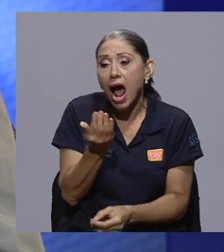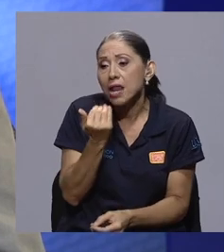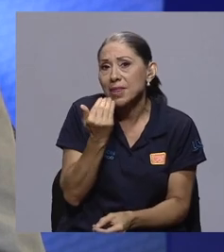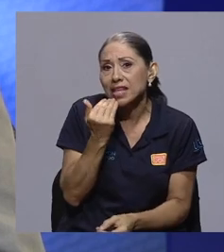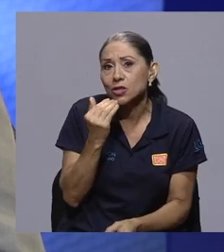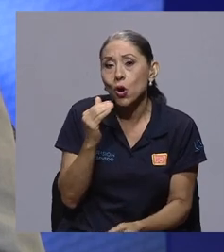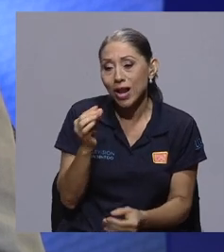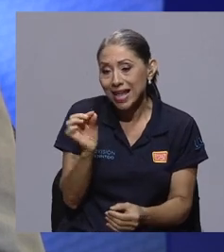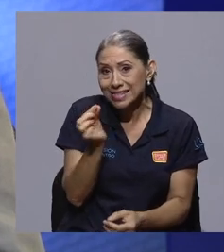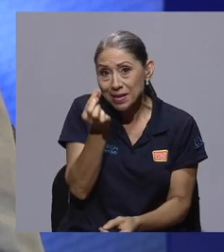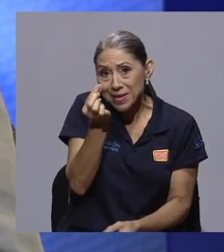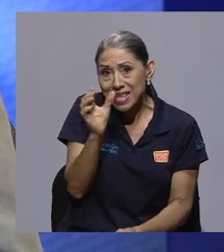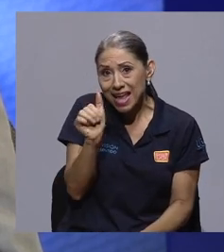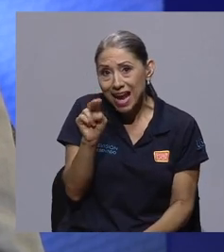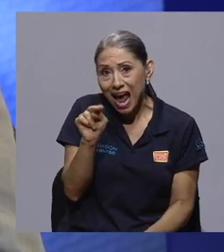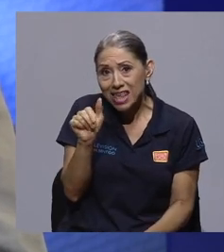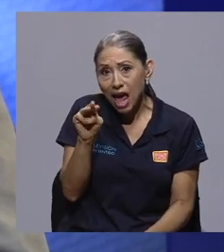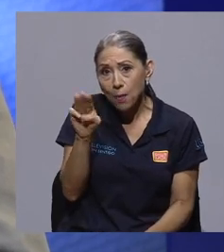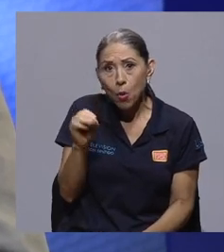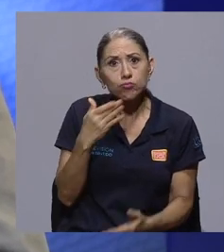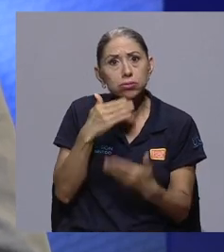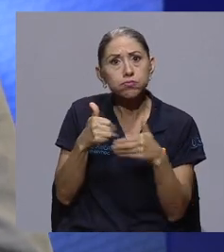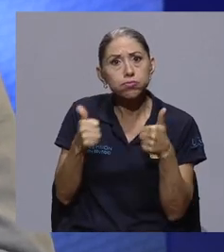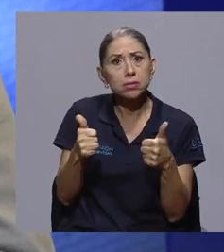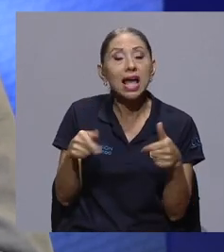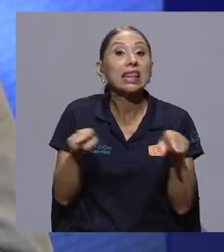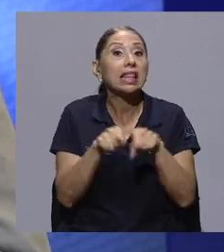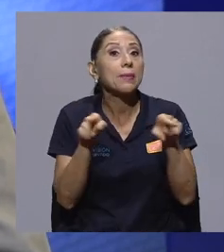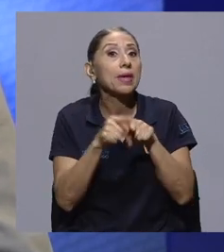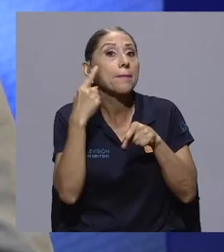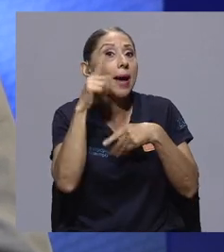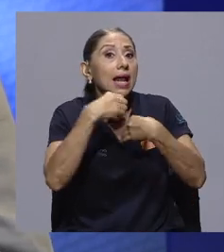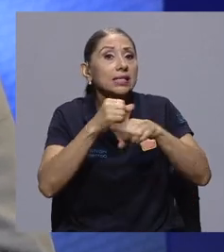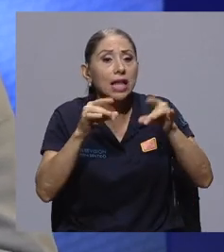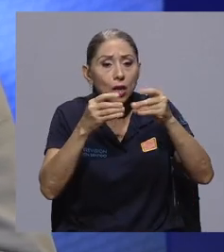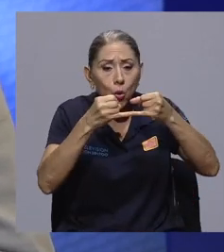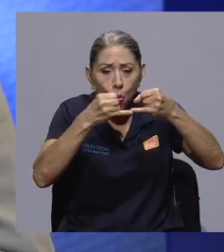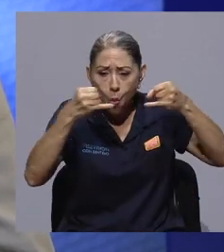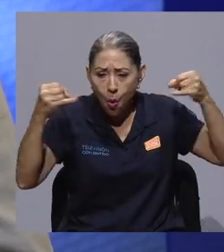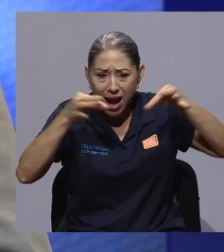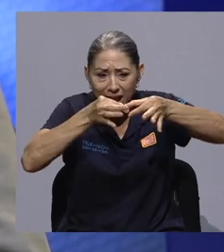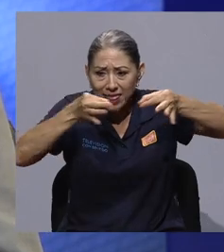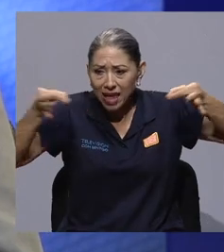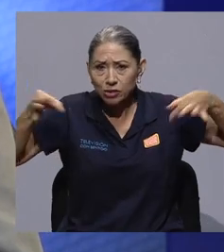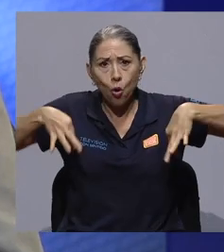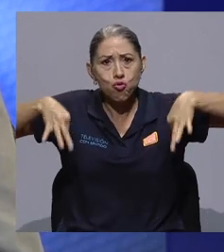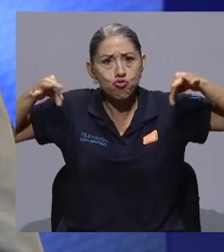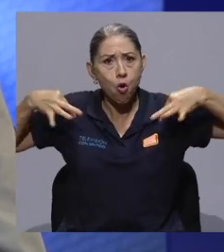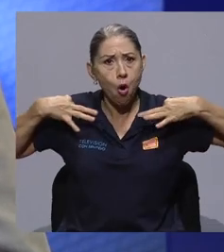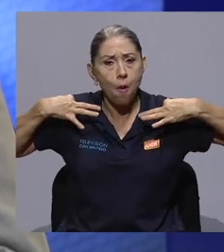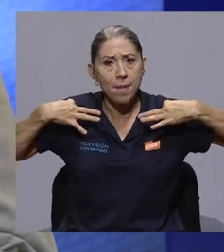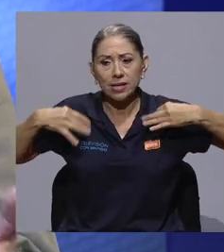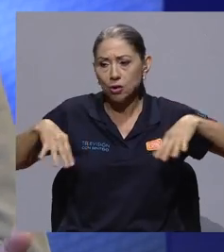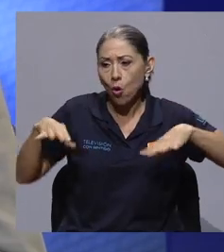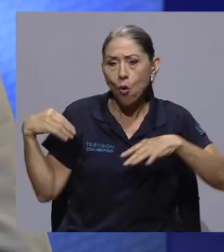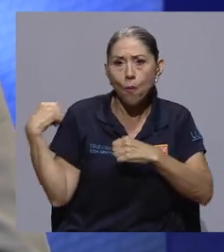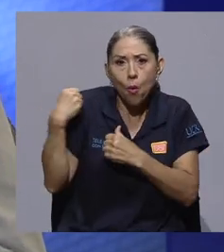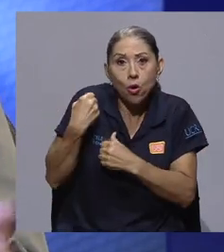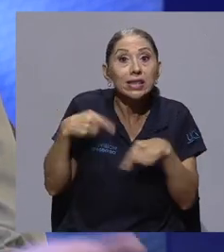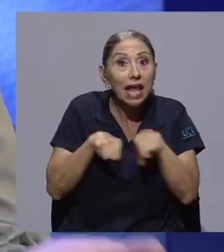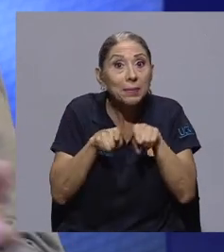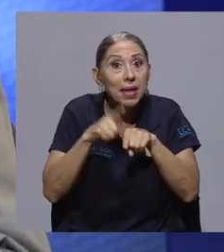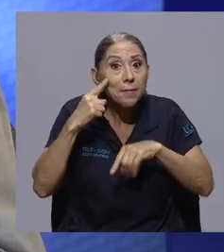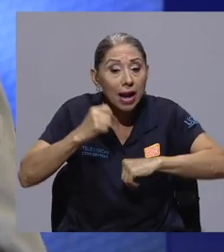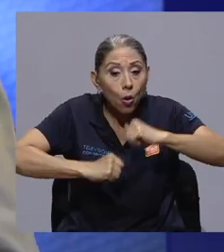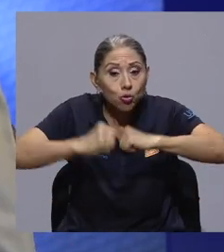también para producir cuerdas o ropas o telas o bolsos, incluso para construir casas. Hay